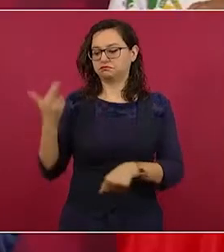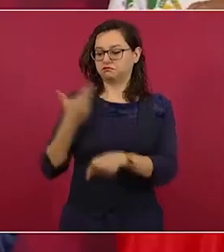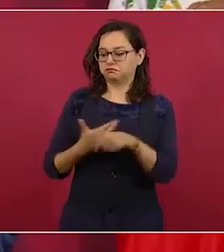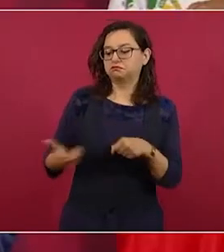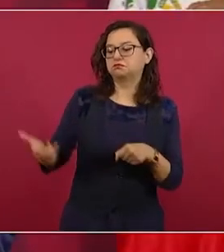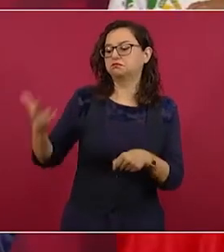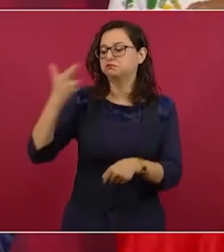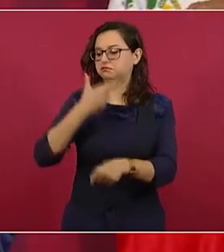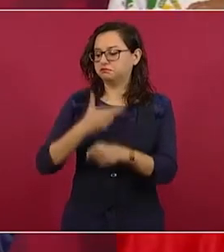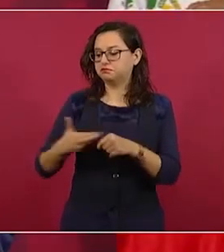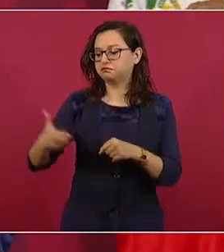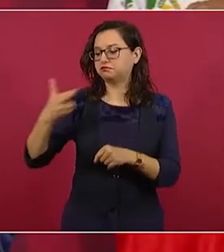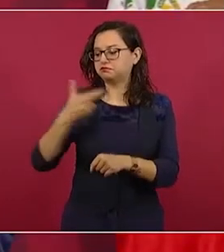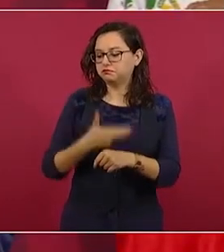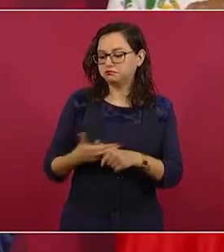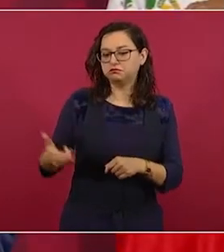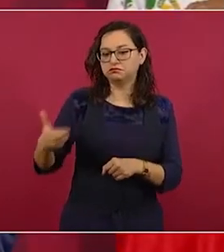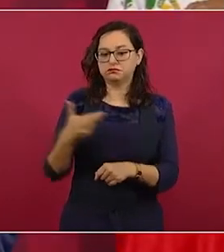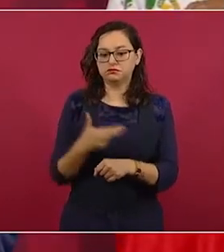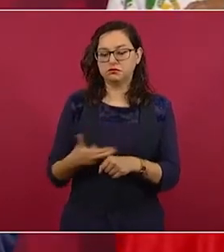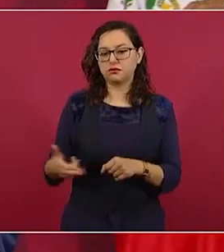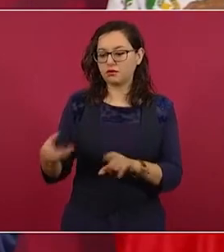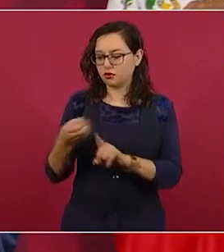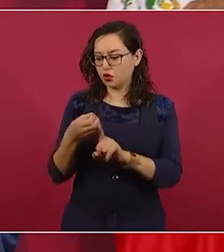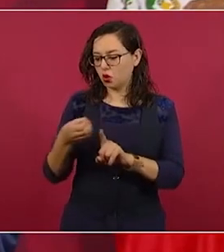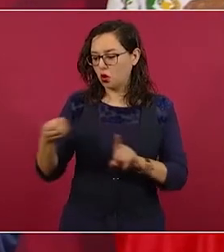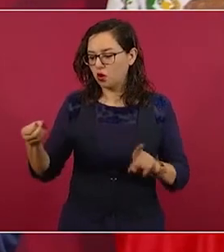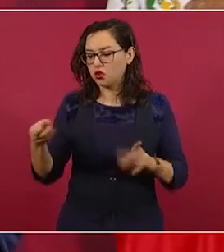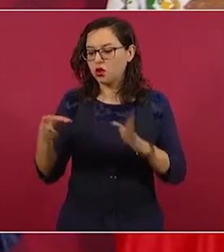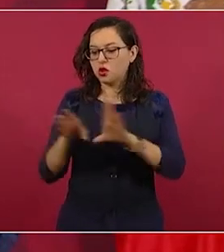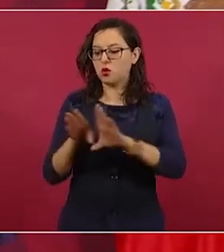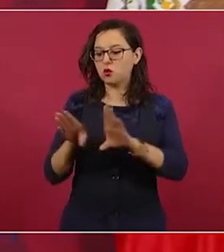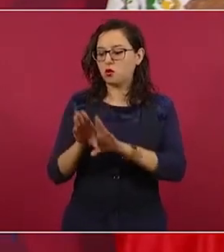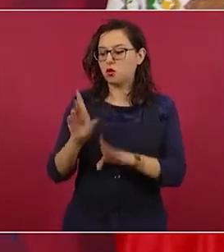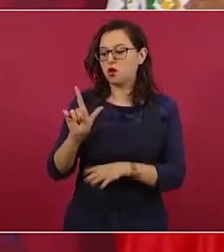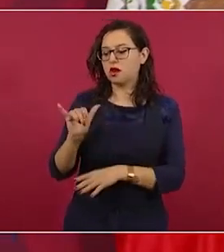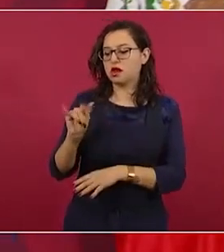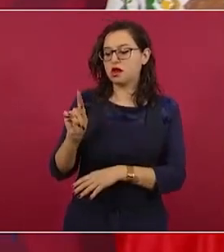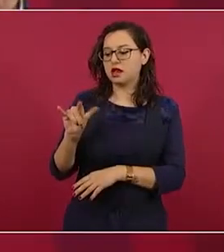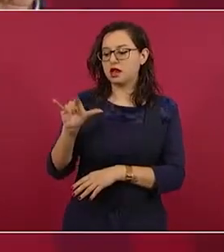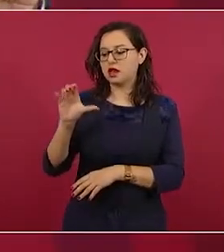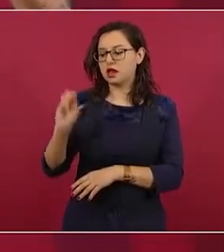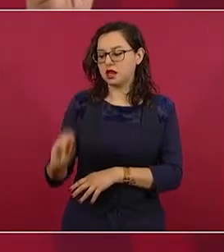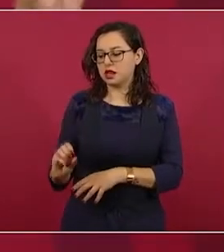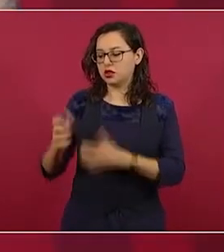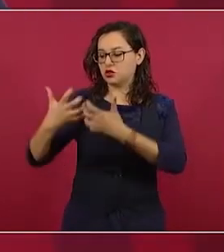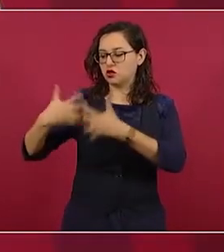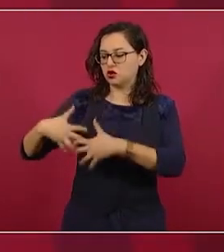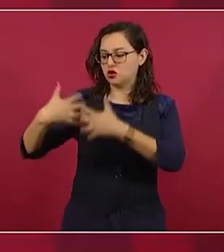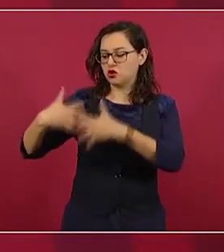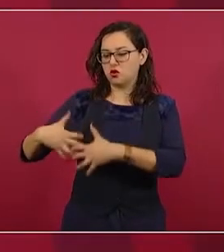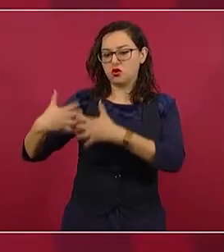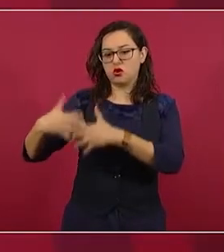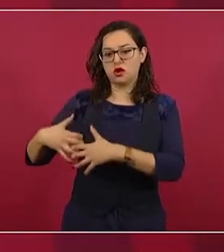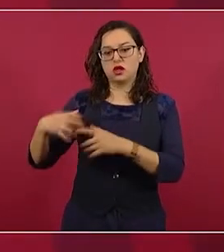la empresa como la Comisión Federal de Electricidad